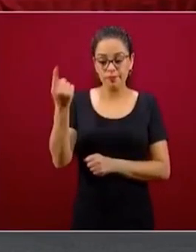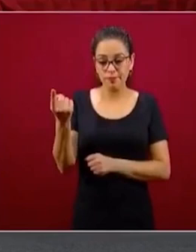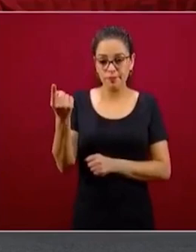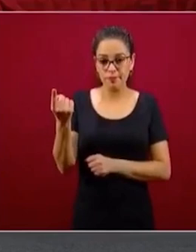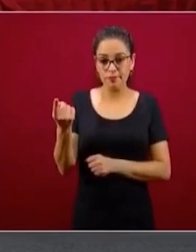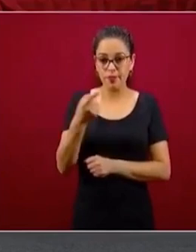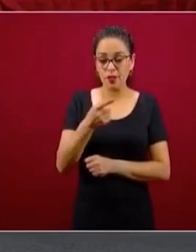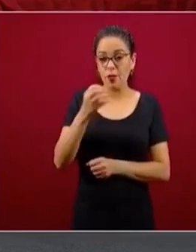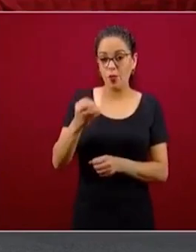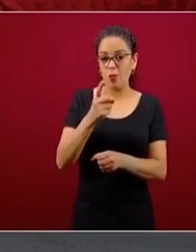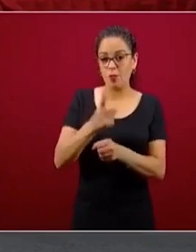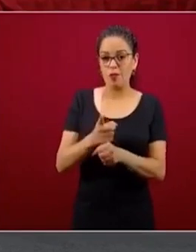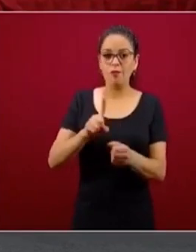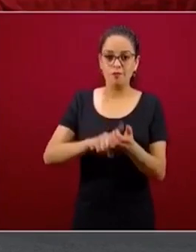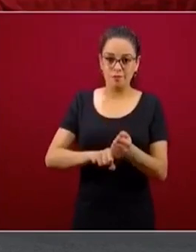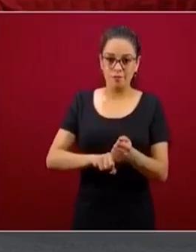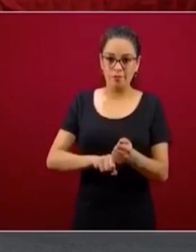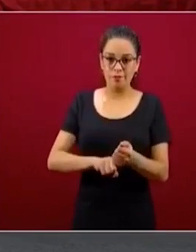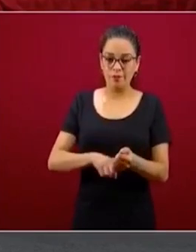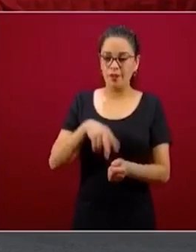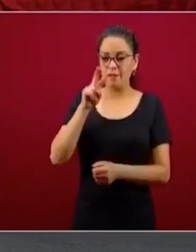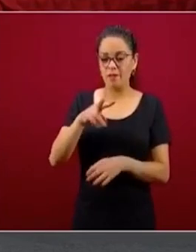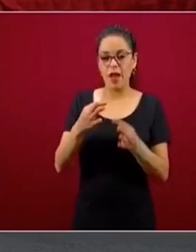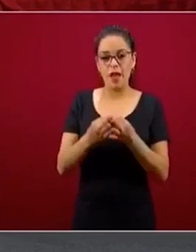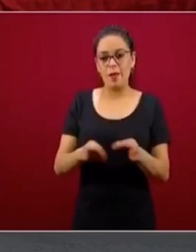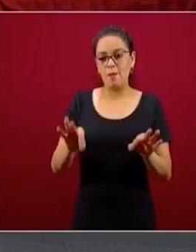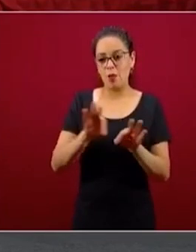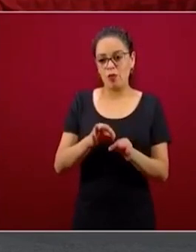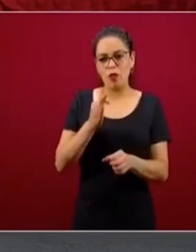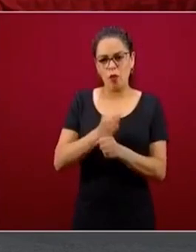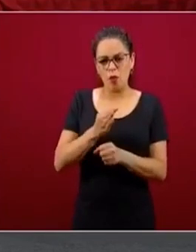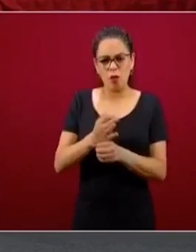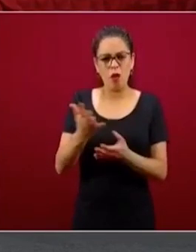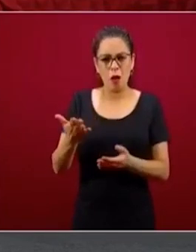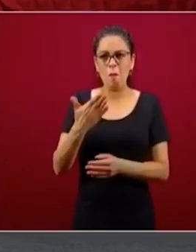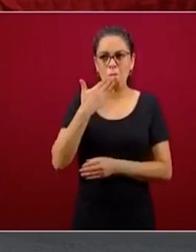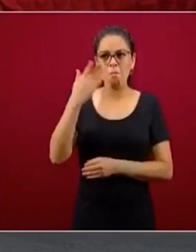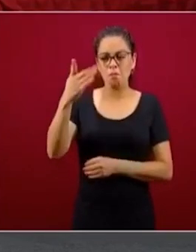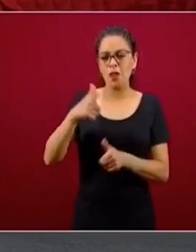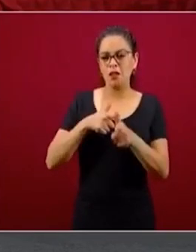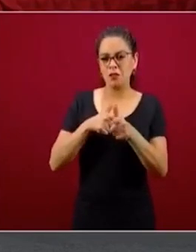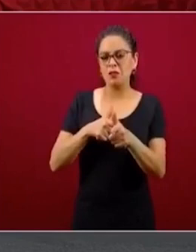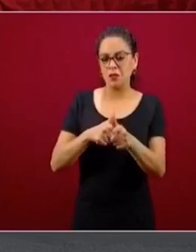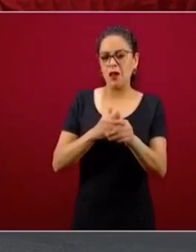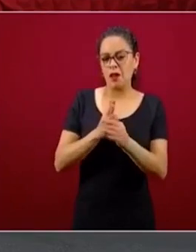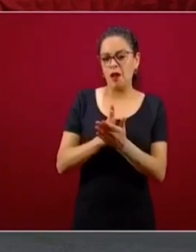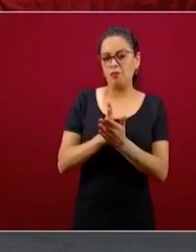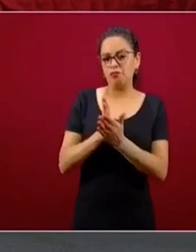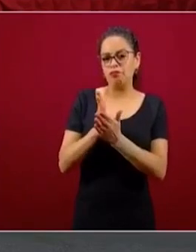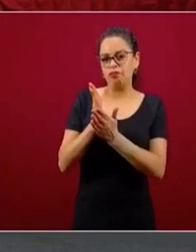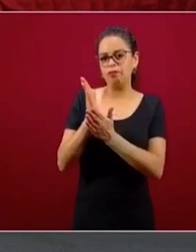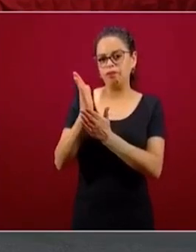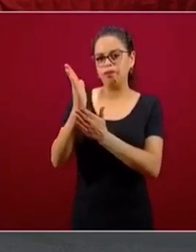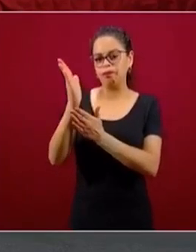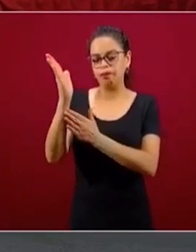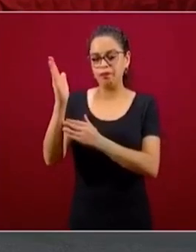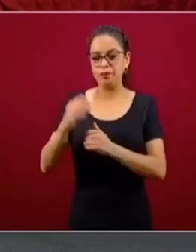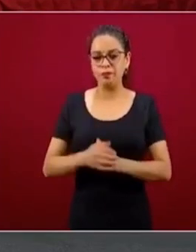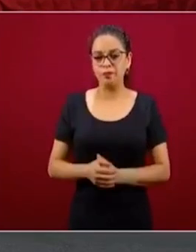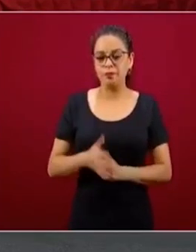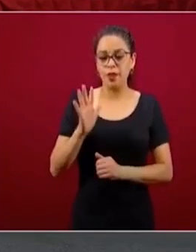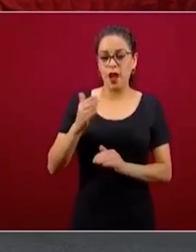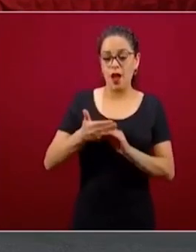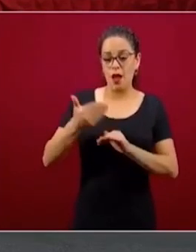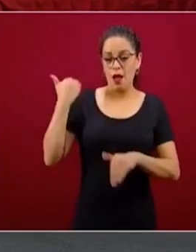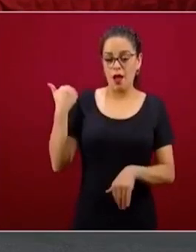es clave y hasta ahorita vamos bien. Como ya ha comentado también en otras ocasiones la doctora